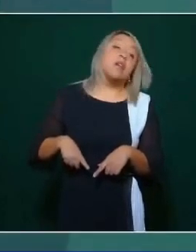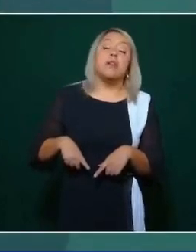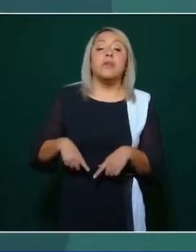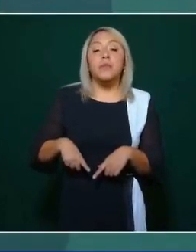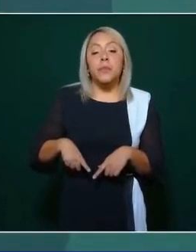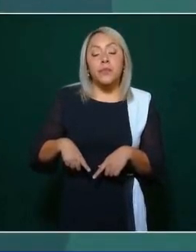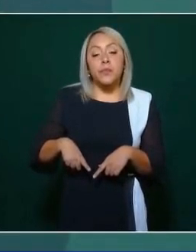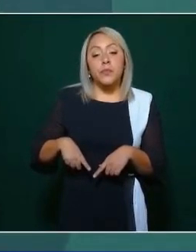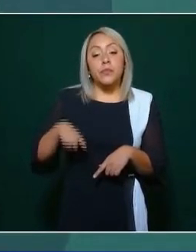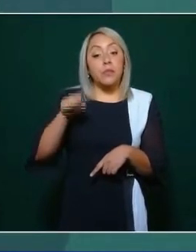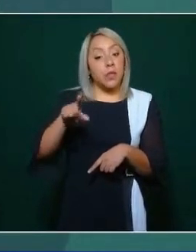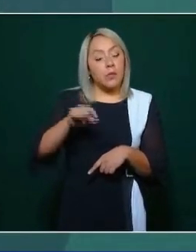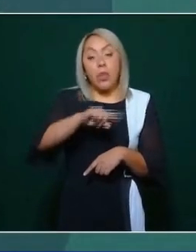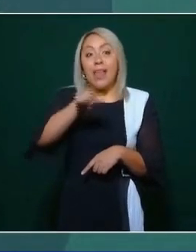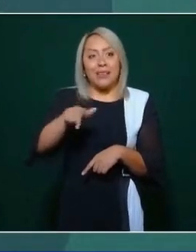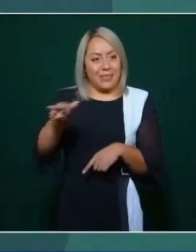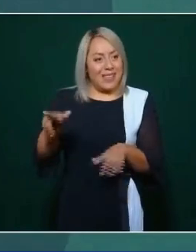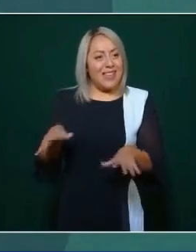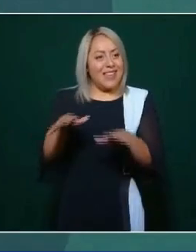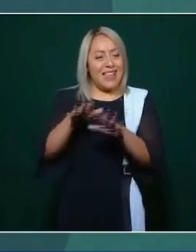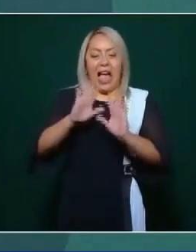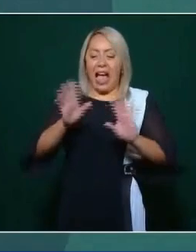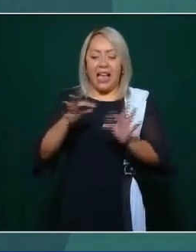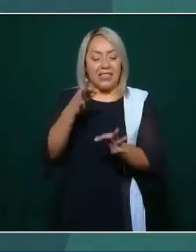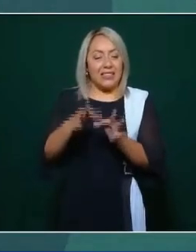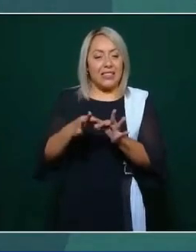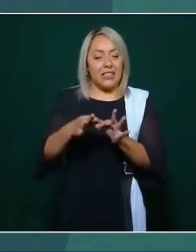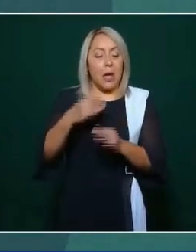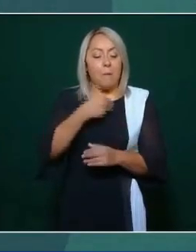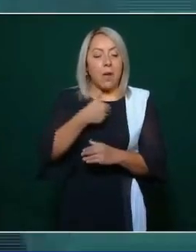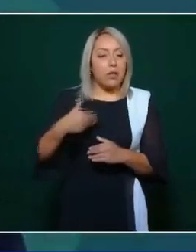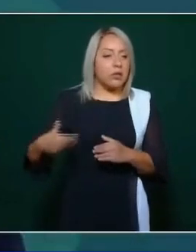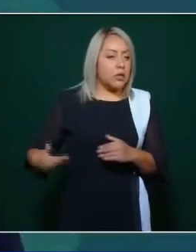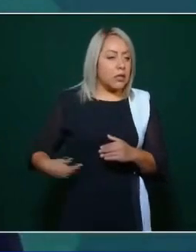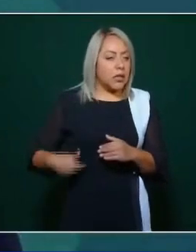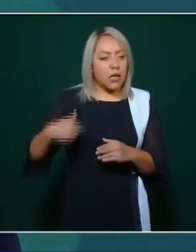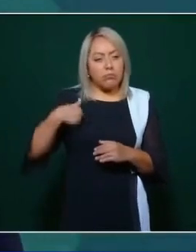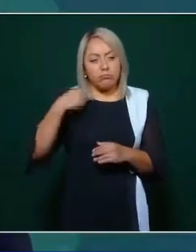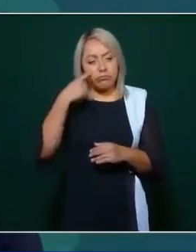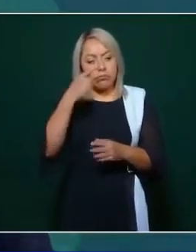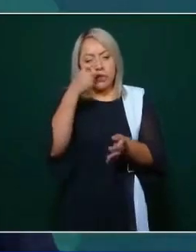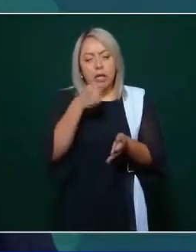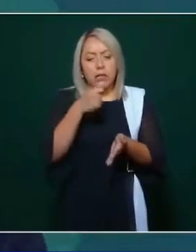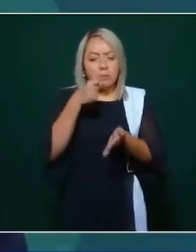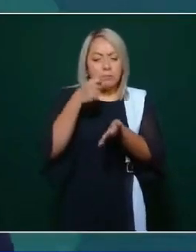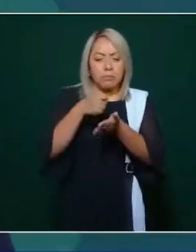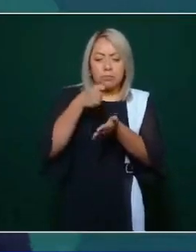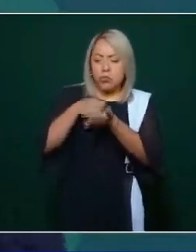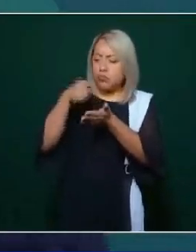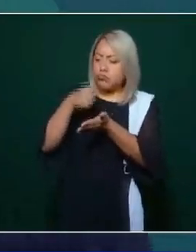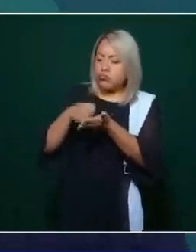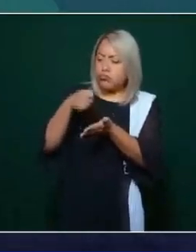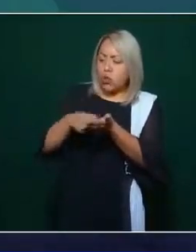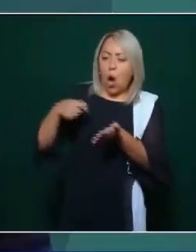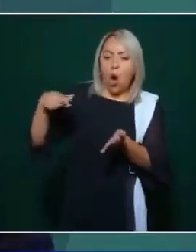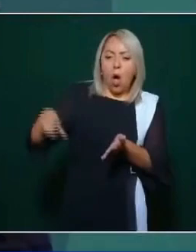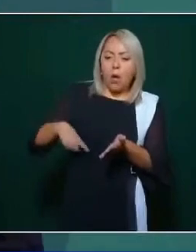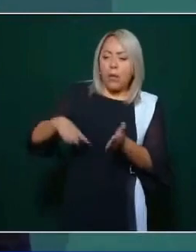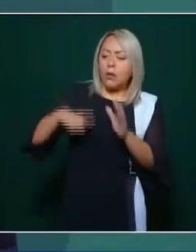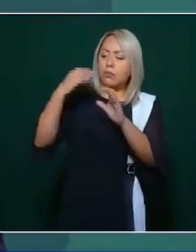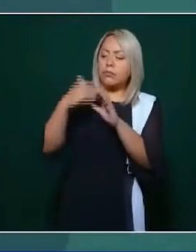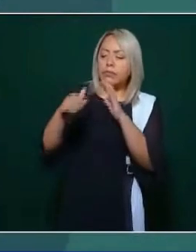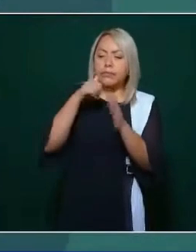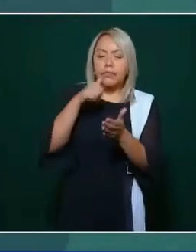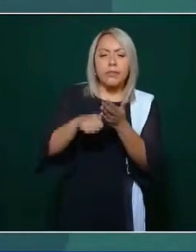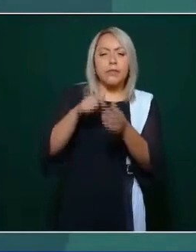le escribía a los gobernadores para recomendarles que garantizaran